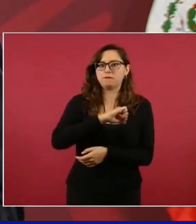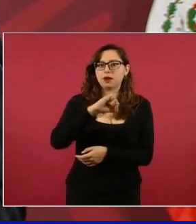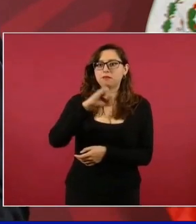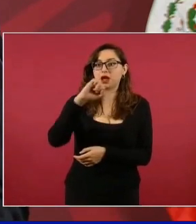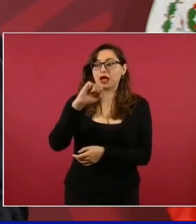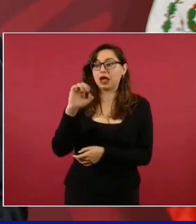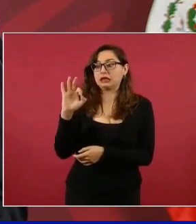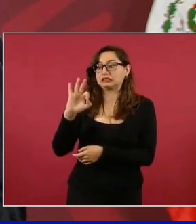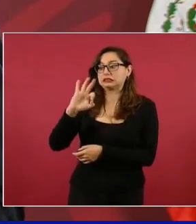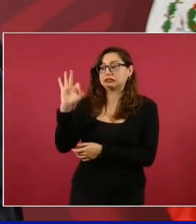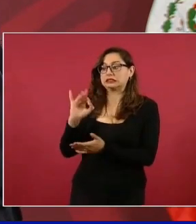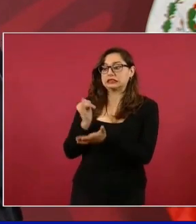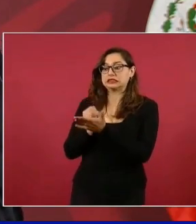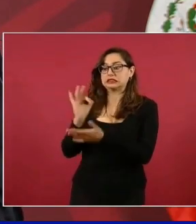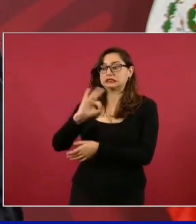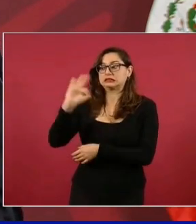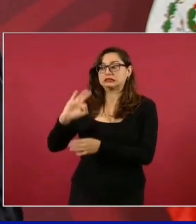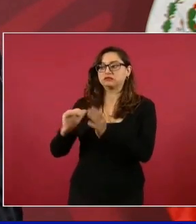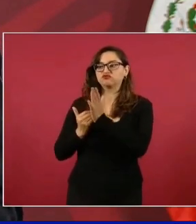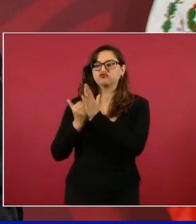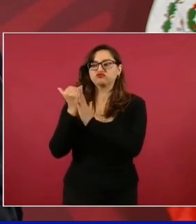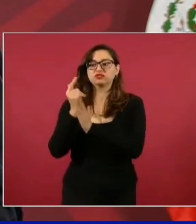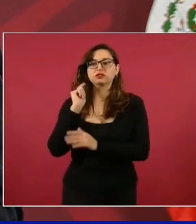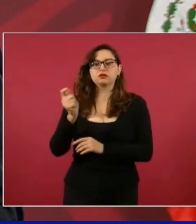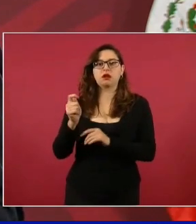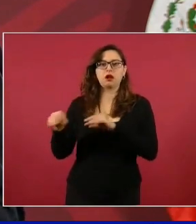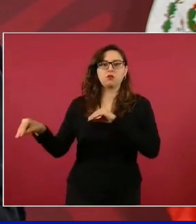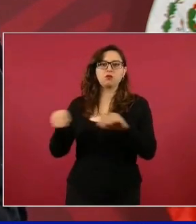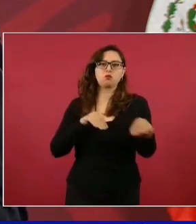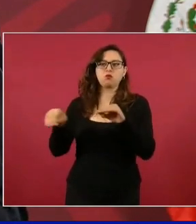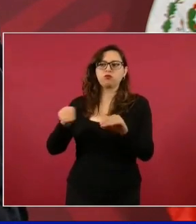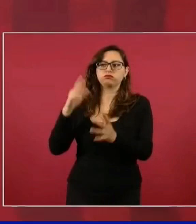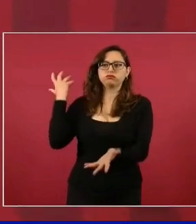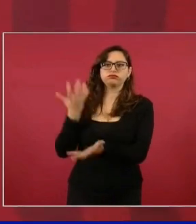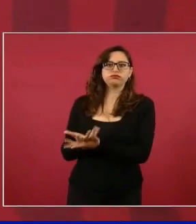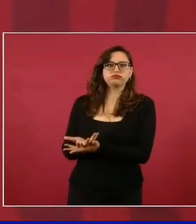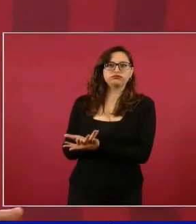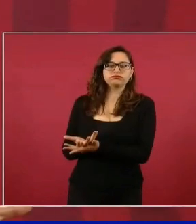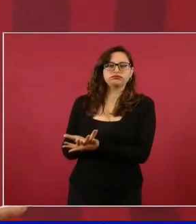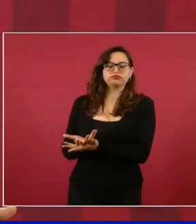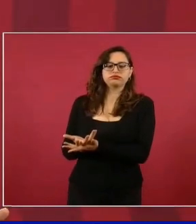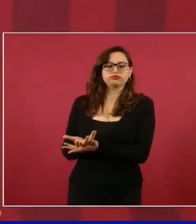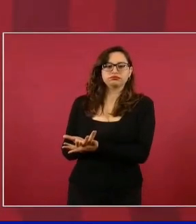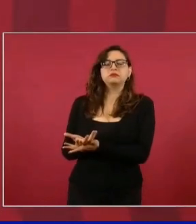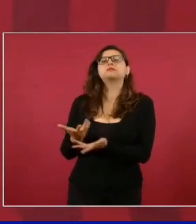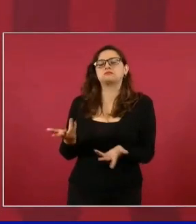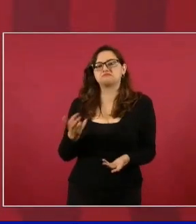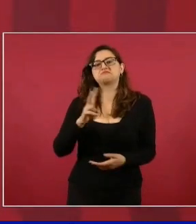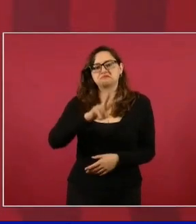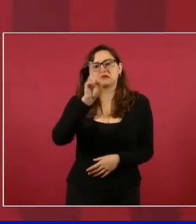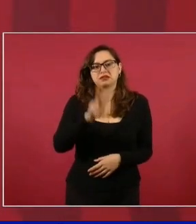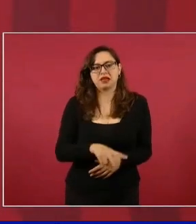Entonces, apagan el carro, ya no se va a calentar,